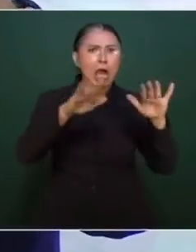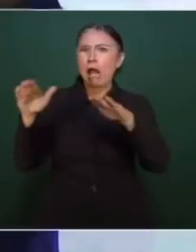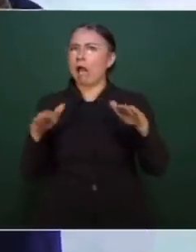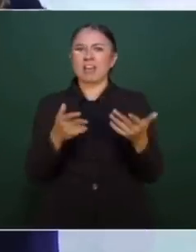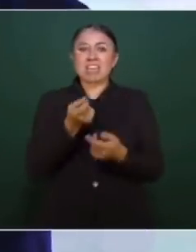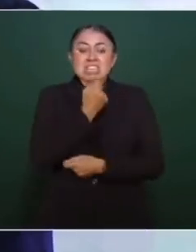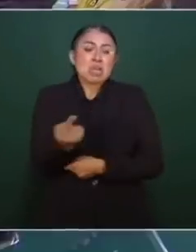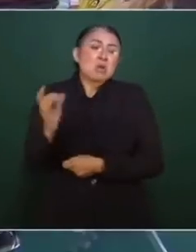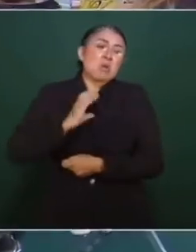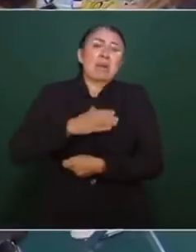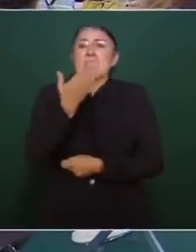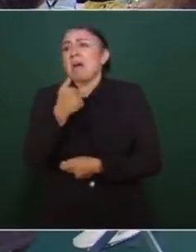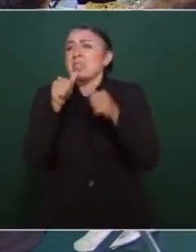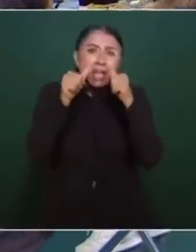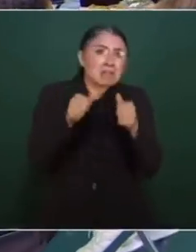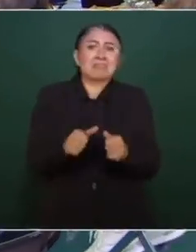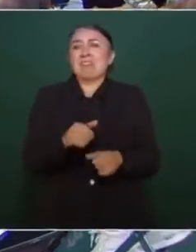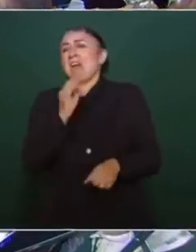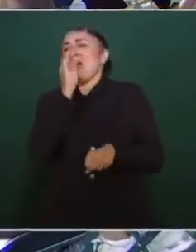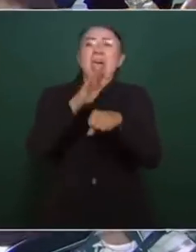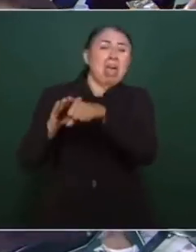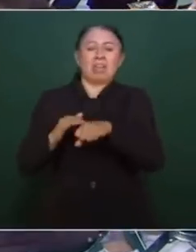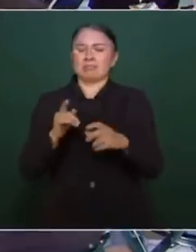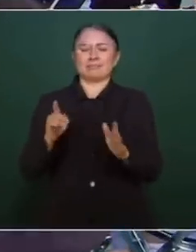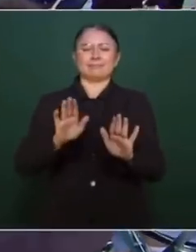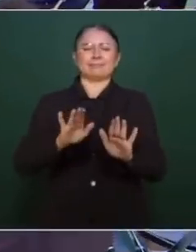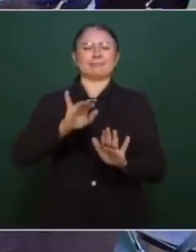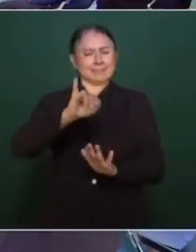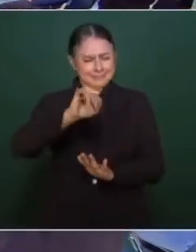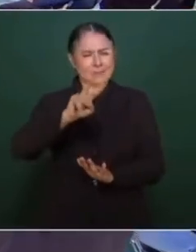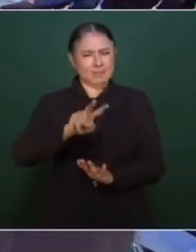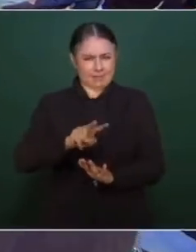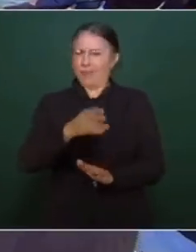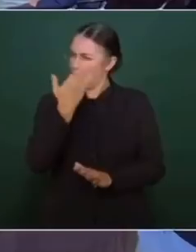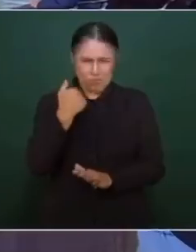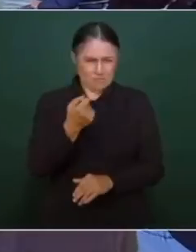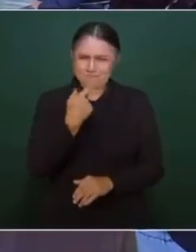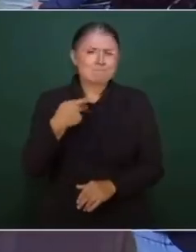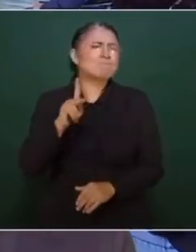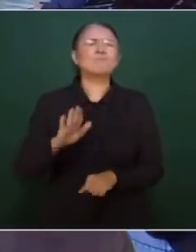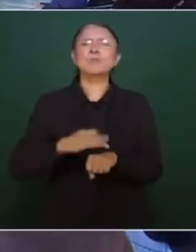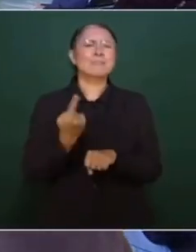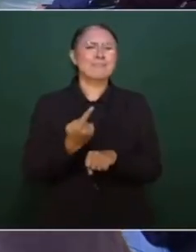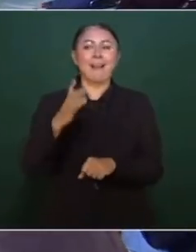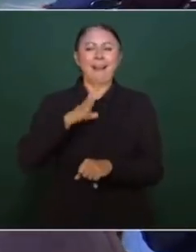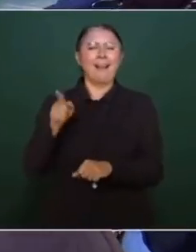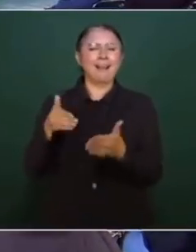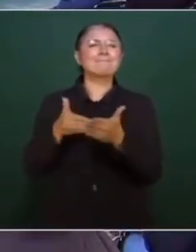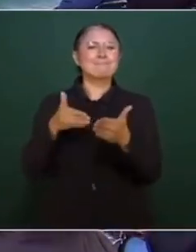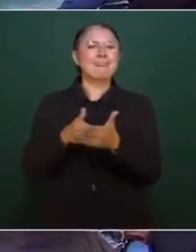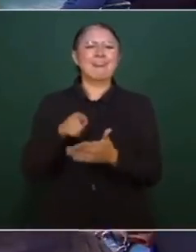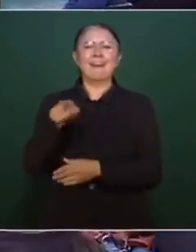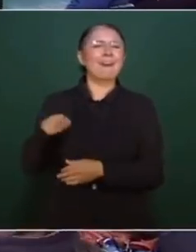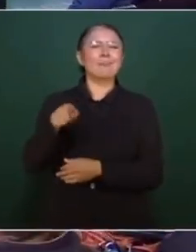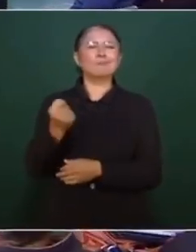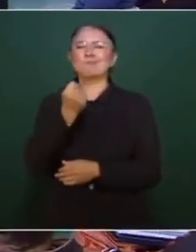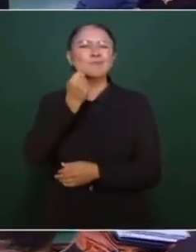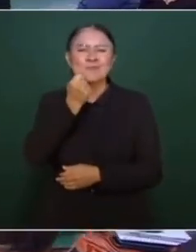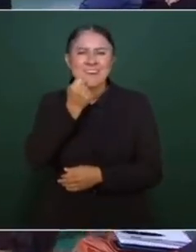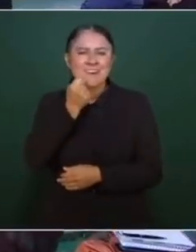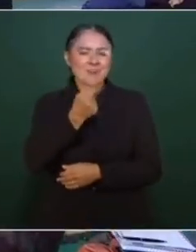con cáncer no eran atendidos porque no había medicamentos. Y sí, en efecto, porque hubo bloqueos y no les importaba